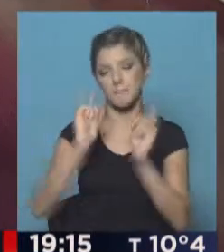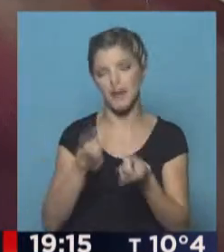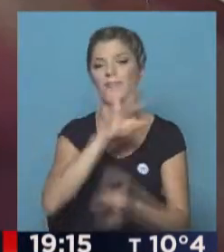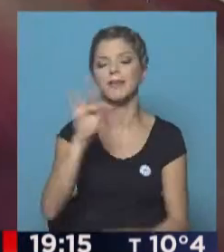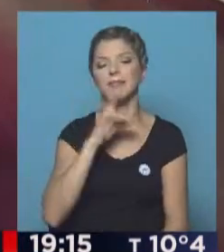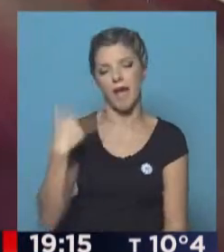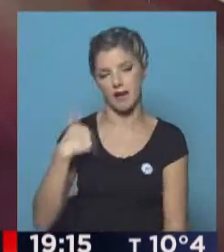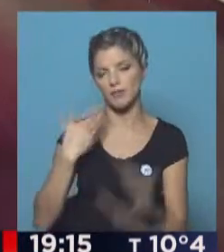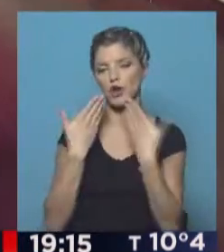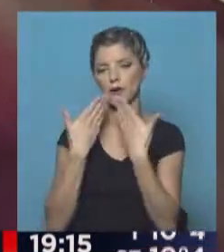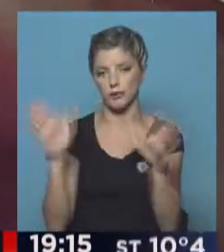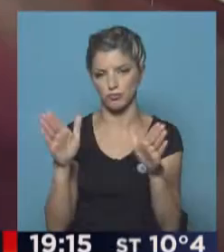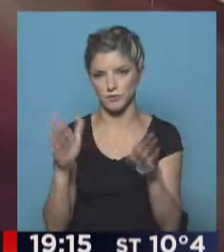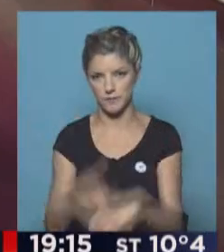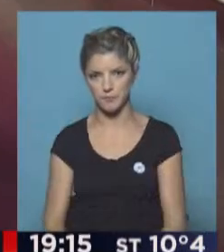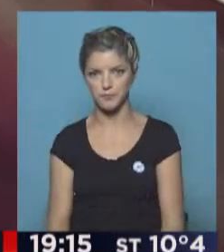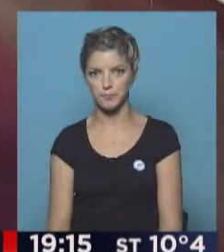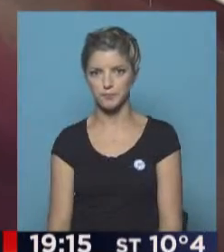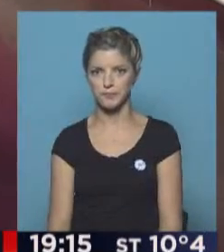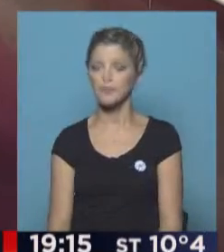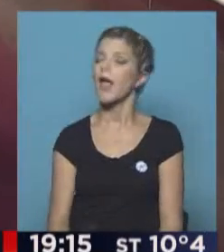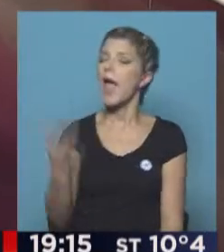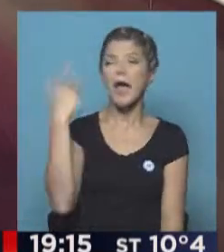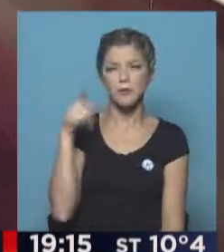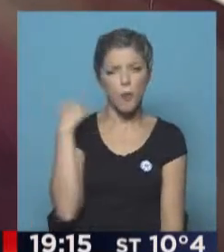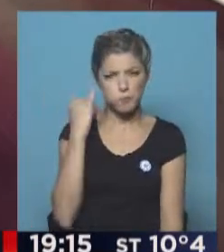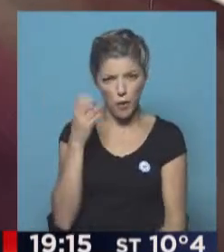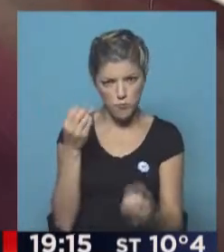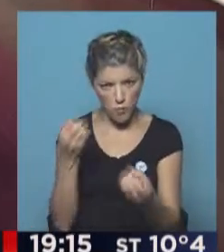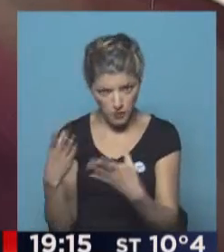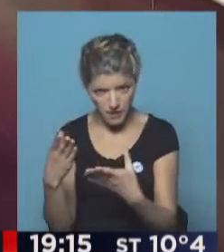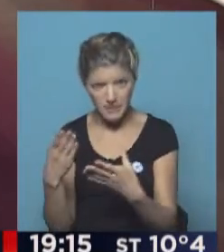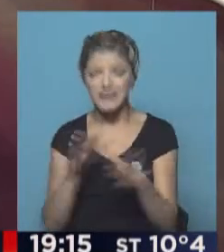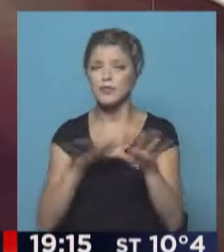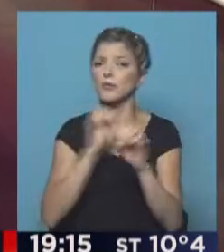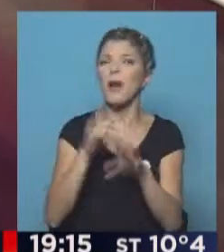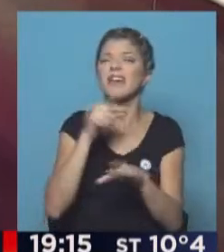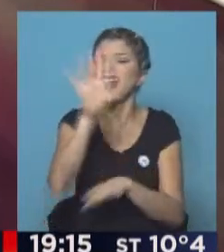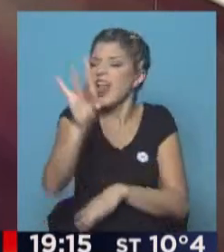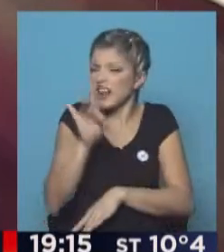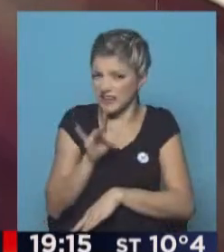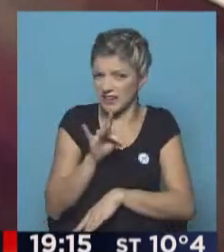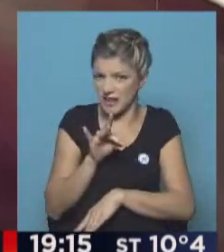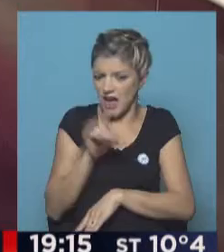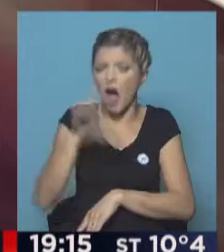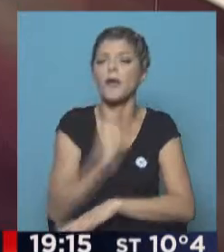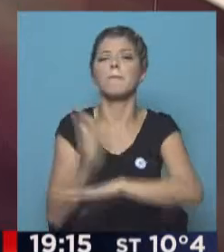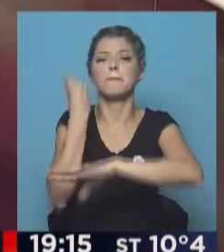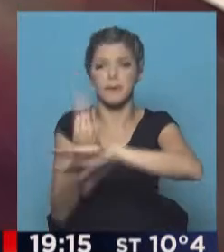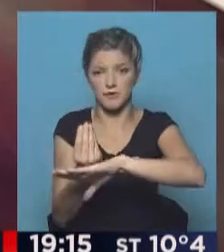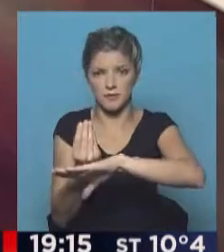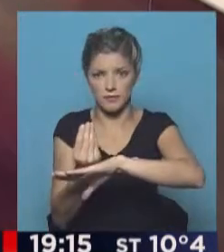Tata Martino como entrenador del seleccionado argentino. Román, como bien remarcás, acefalía completa en la AFA. ¿Quién elige al sucesor de Martino? ¿Será Primo